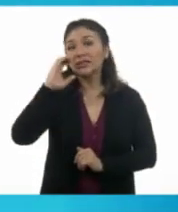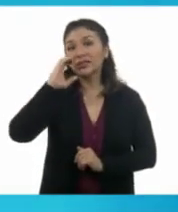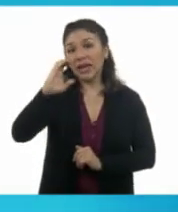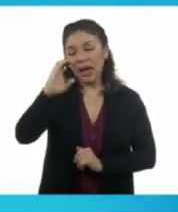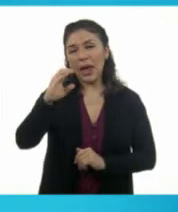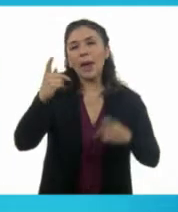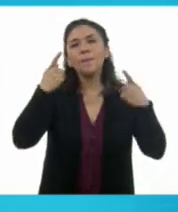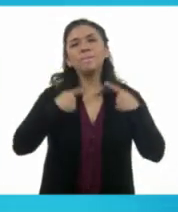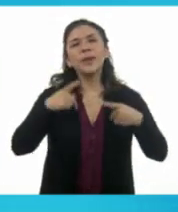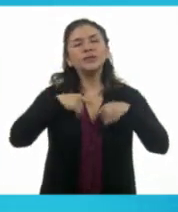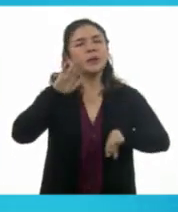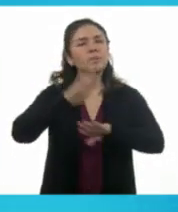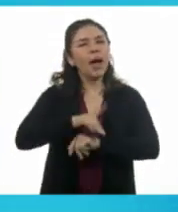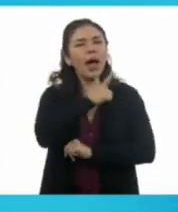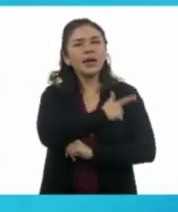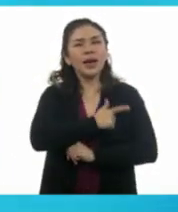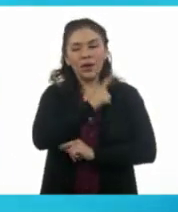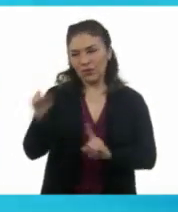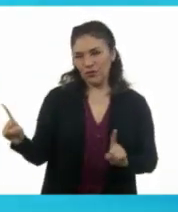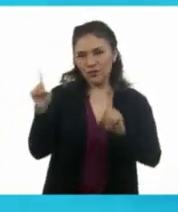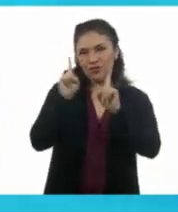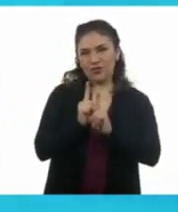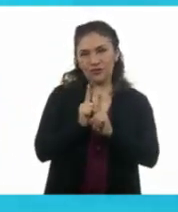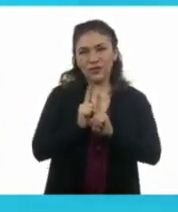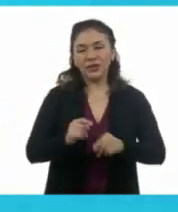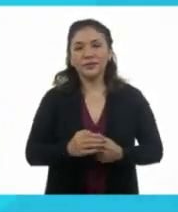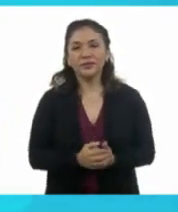C, mi personaje preferido.